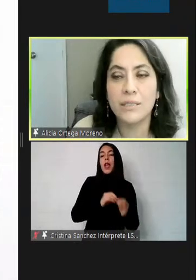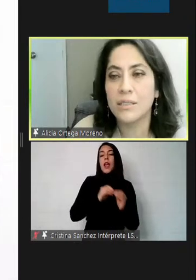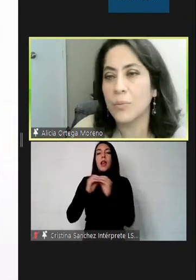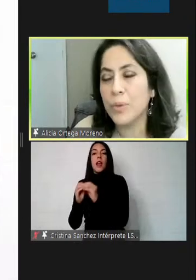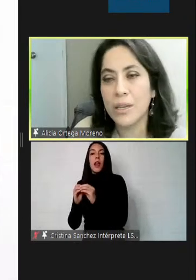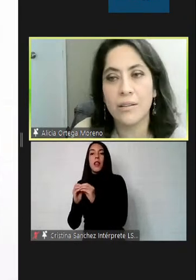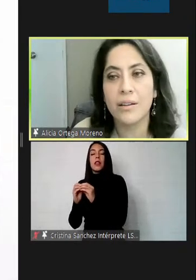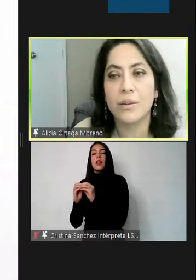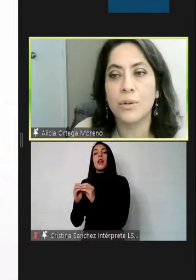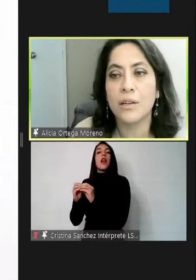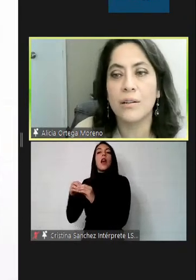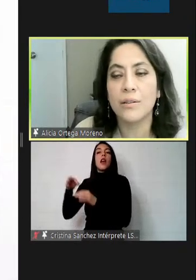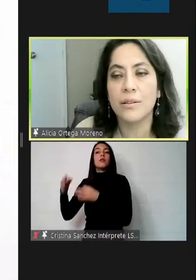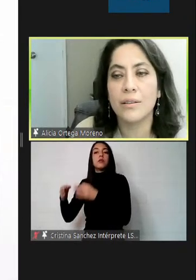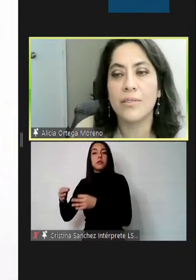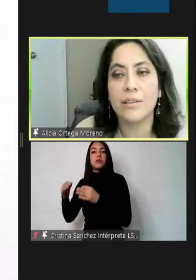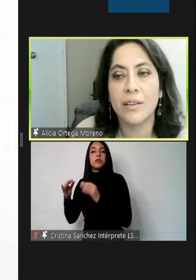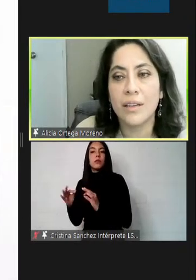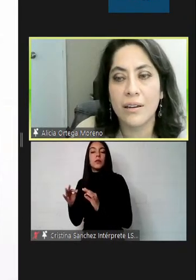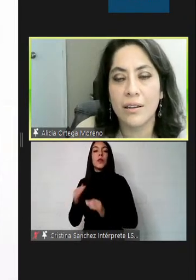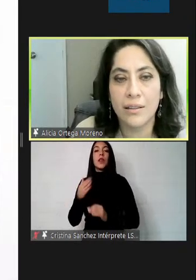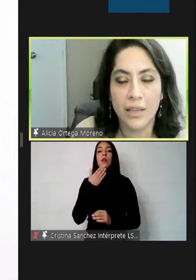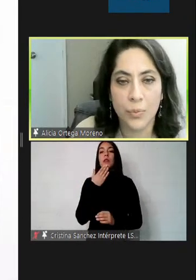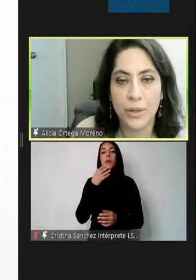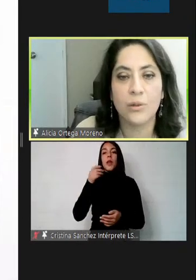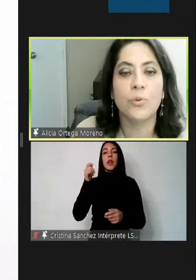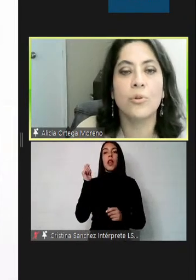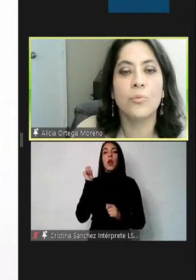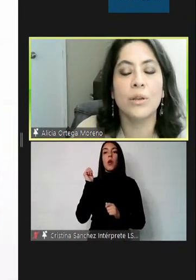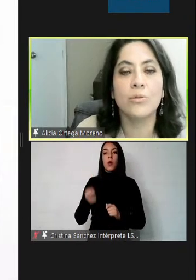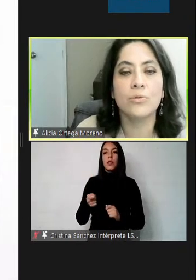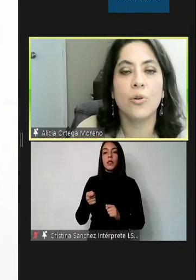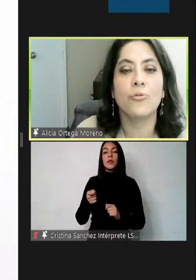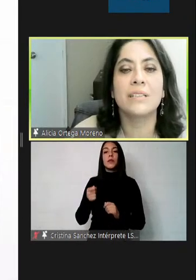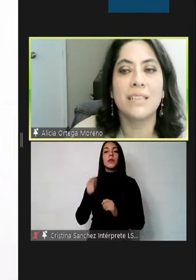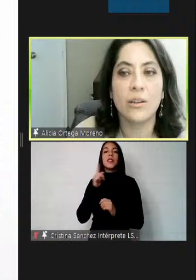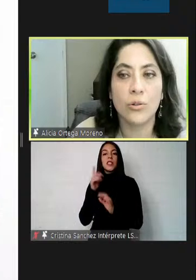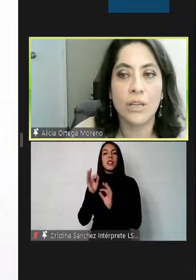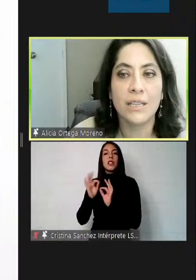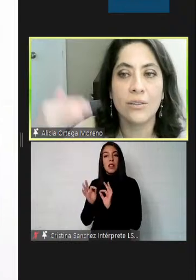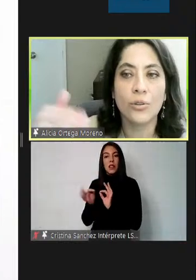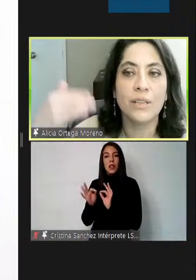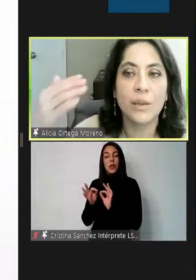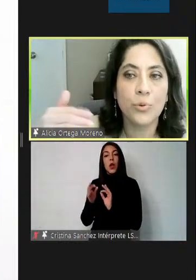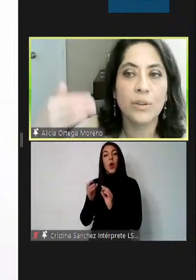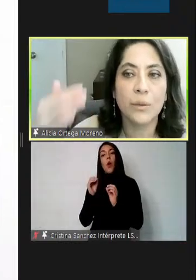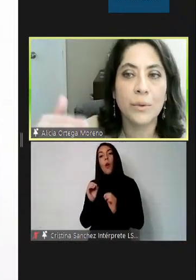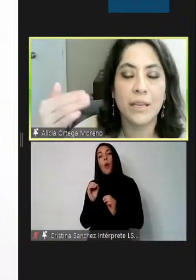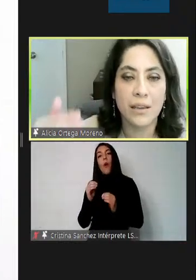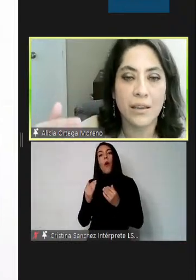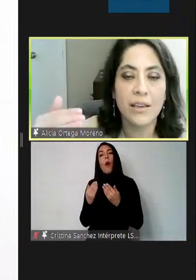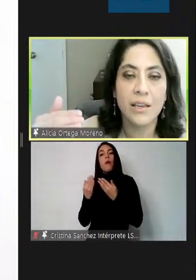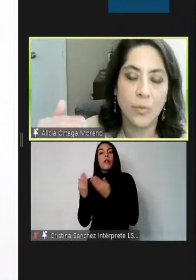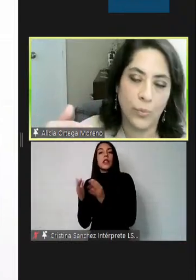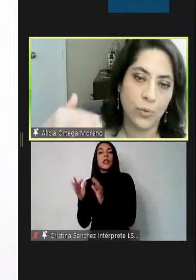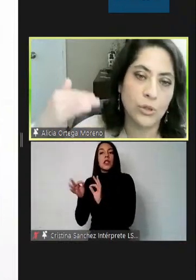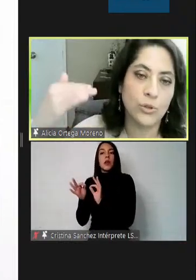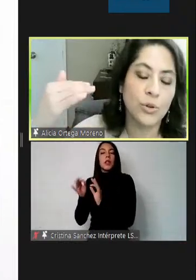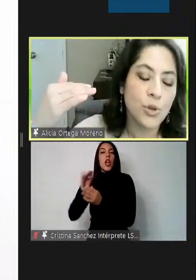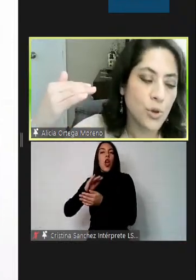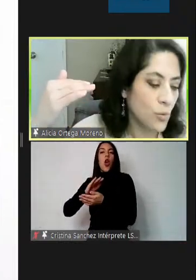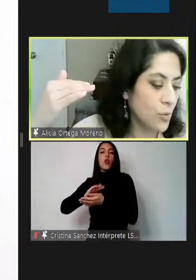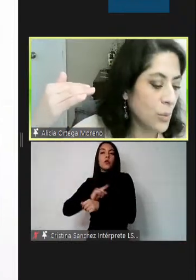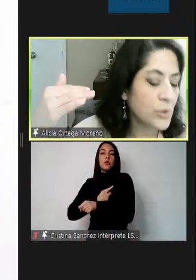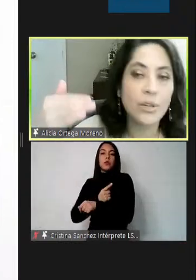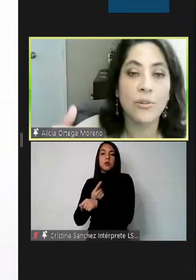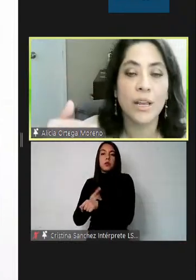ante los jueces también en el tribunal deben tener intérprete o por lo menos ofrecerlo, no es que esté todo el tiempo el intérprete ahí, pero